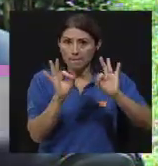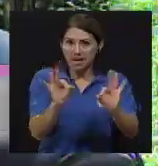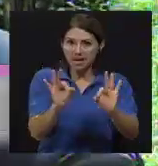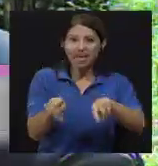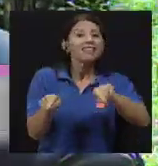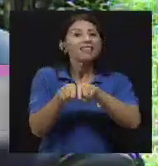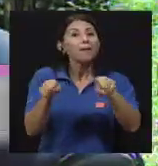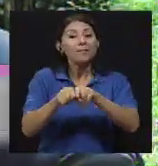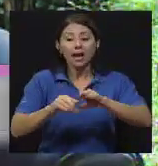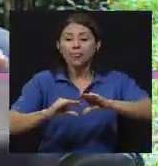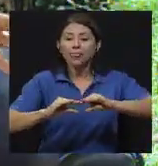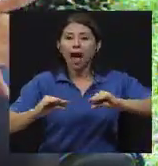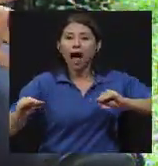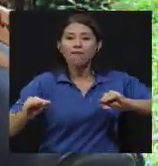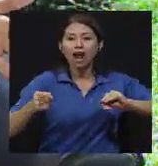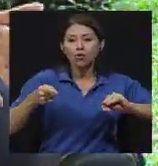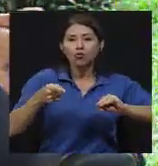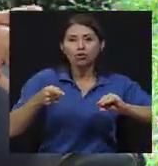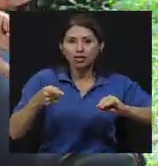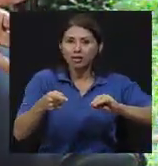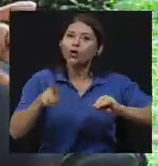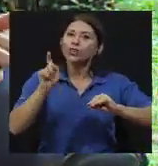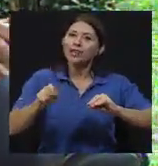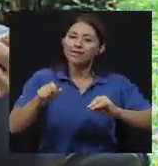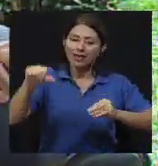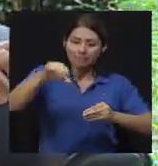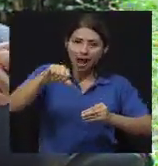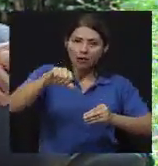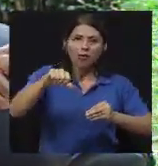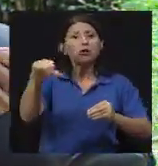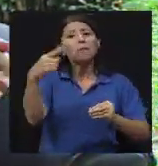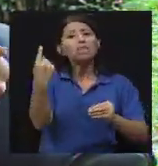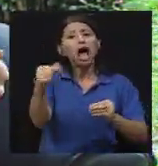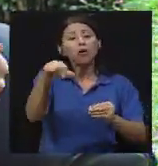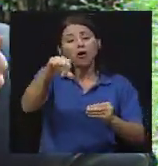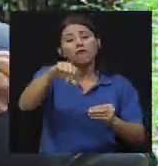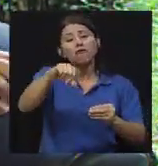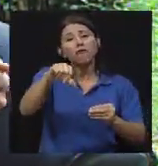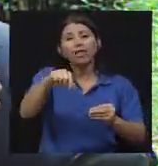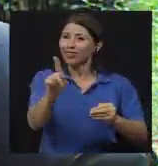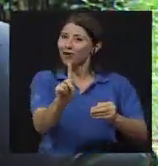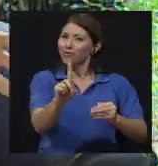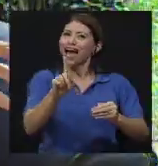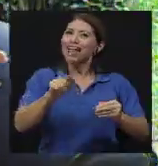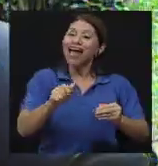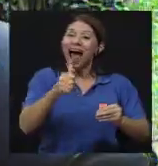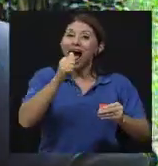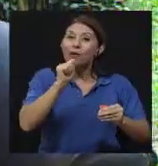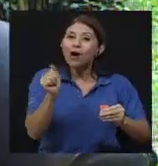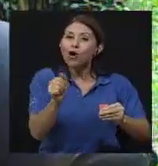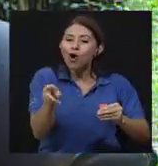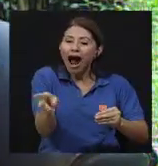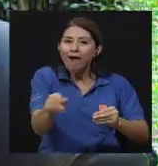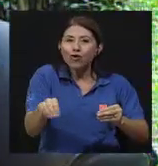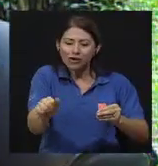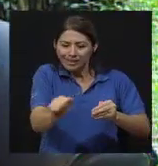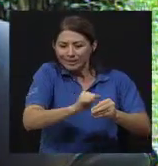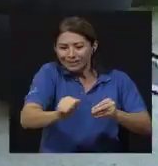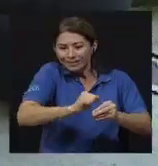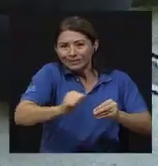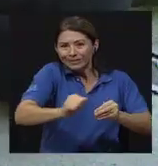no es echarle agüita, sino más, sino agua y jabón y fuerza mecánica. Sin la fuerza de la mano no hacemos absolutamente nada.